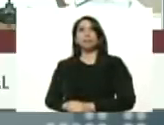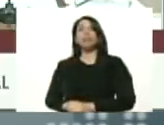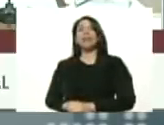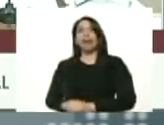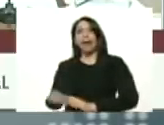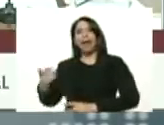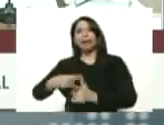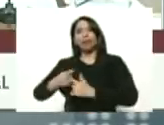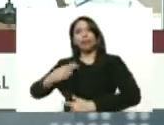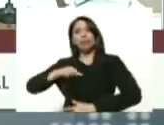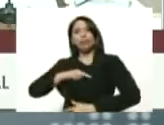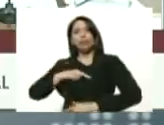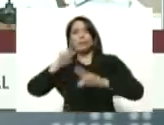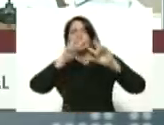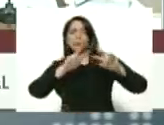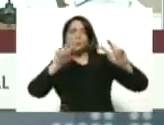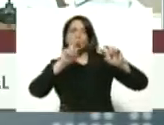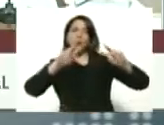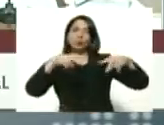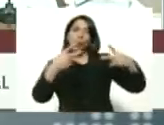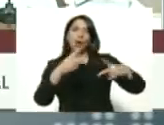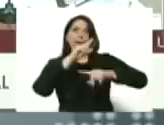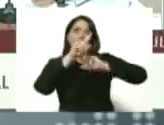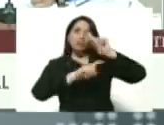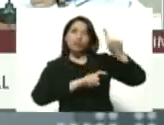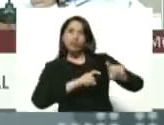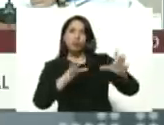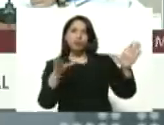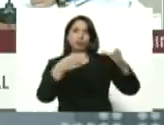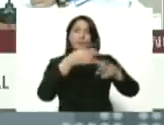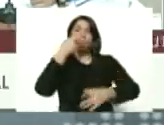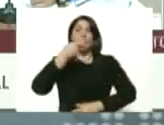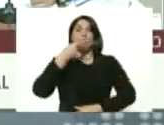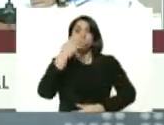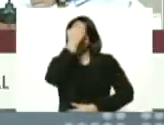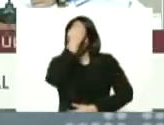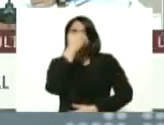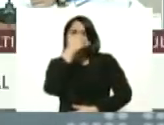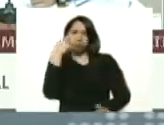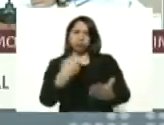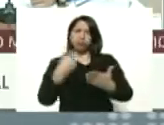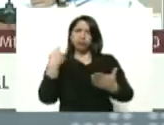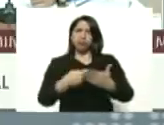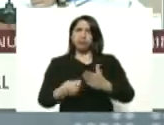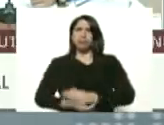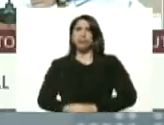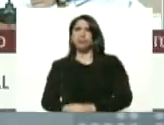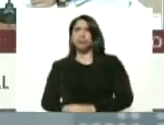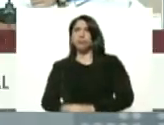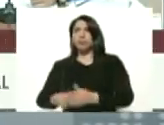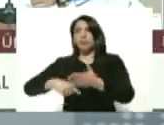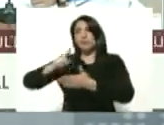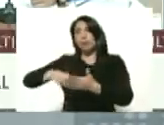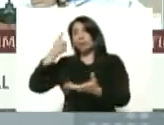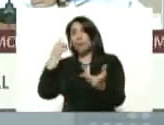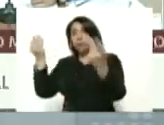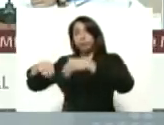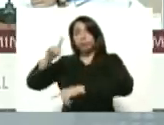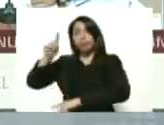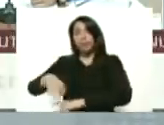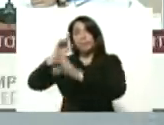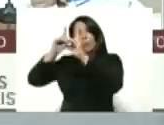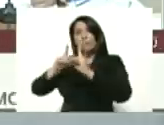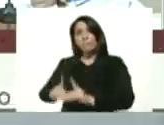hacia nuevas pistas de los grupos políticos terroristas que financiaron que firmaron y que